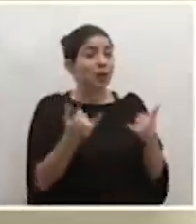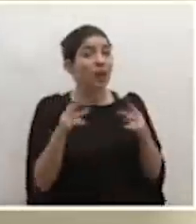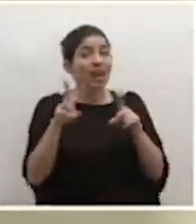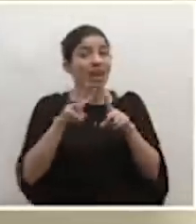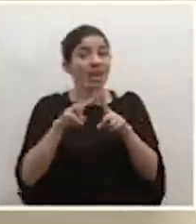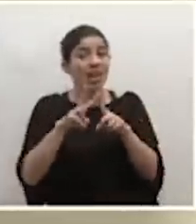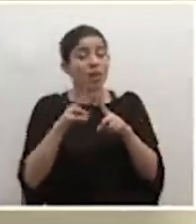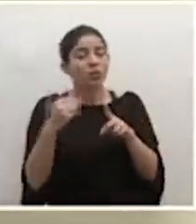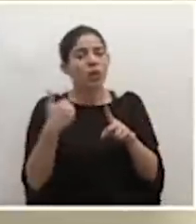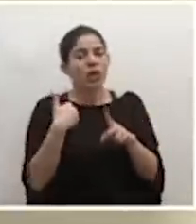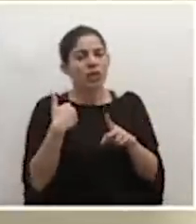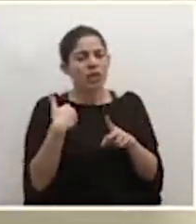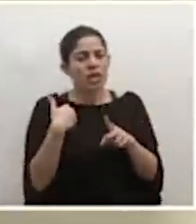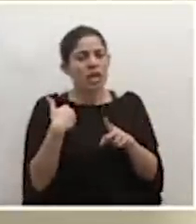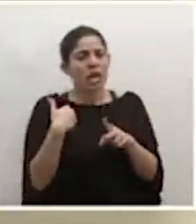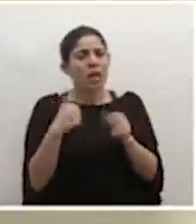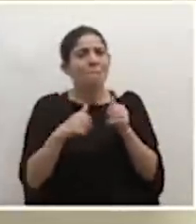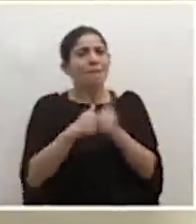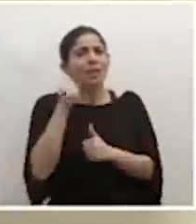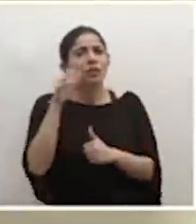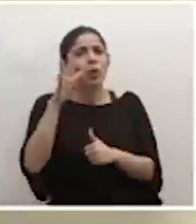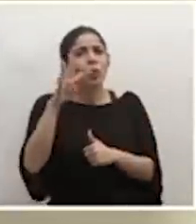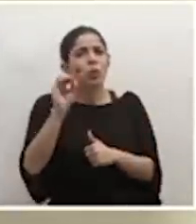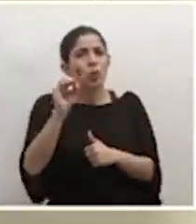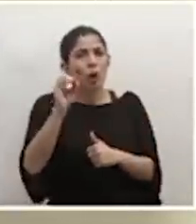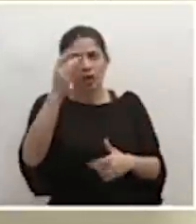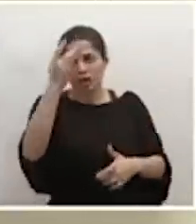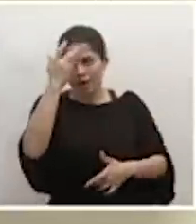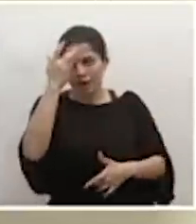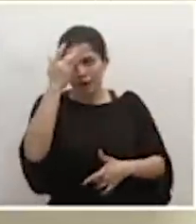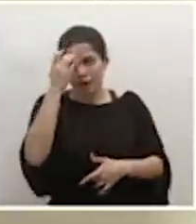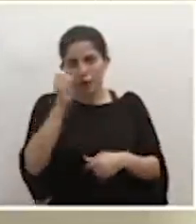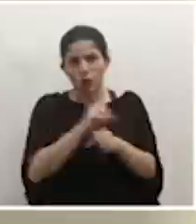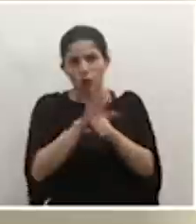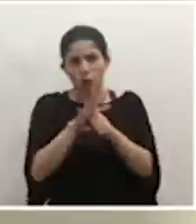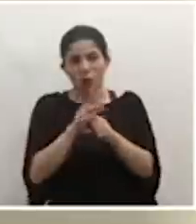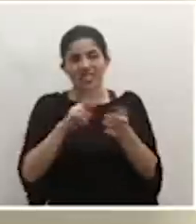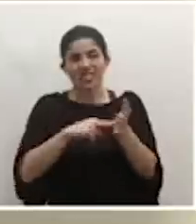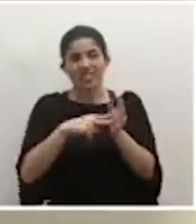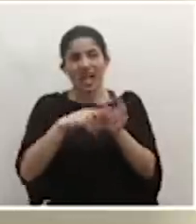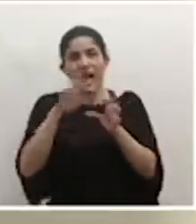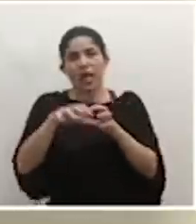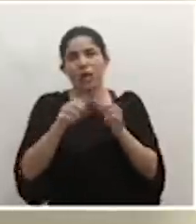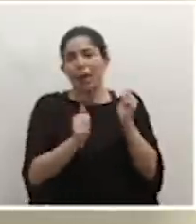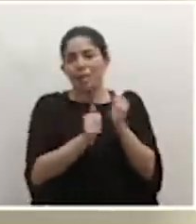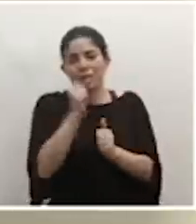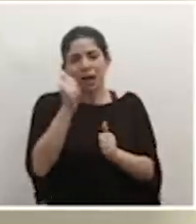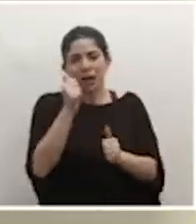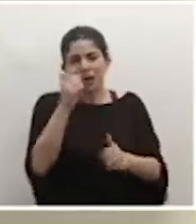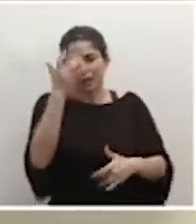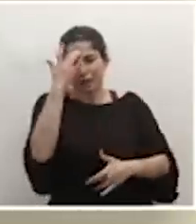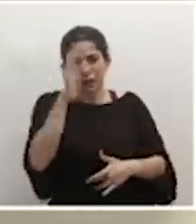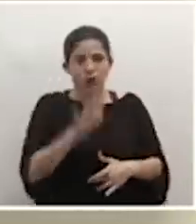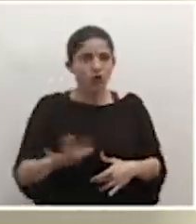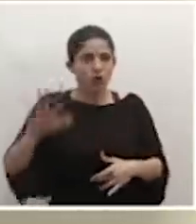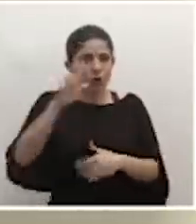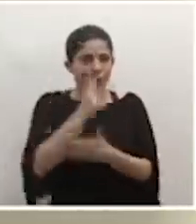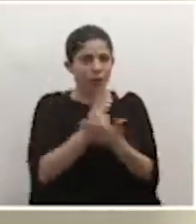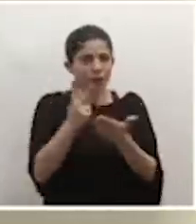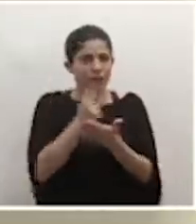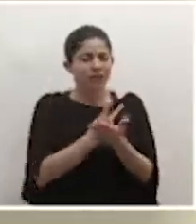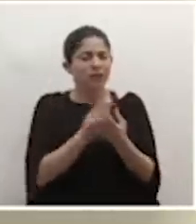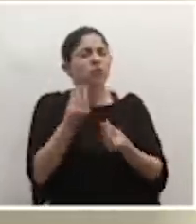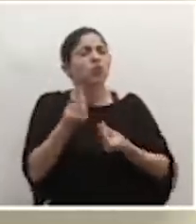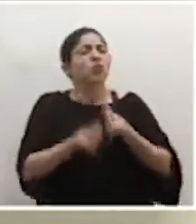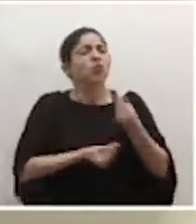Nicoya tiene más de 40 casos activos, convirtiéndolo en el cantón con más casos en la provincia. ¿Cómo